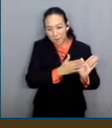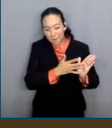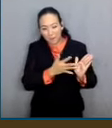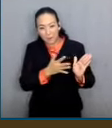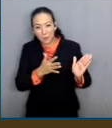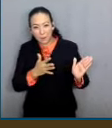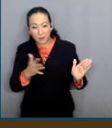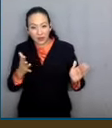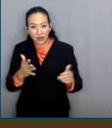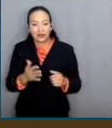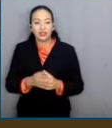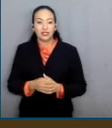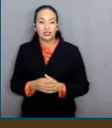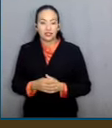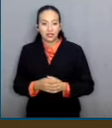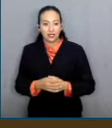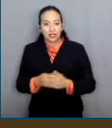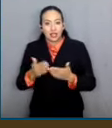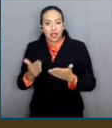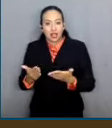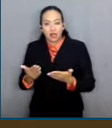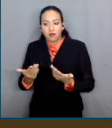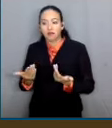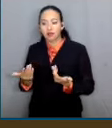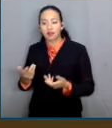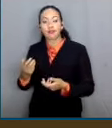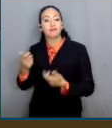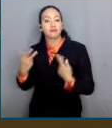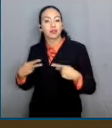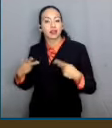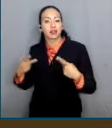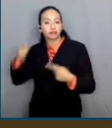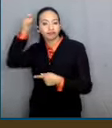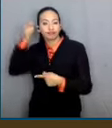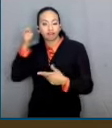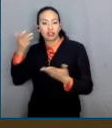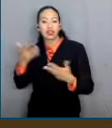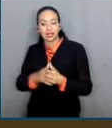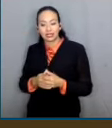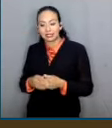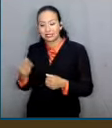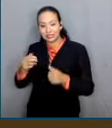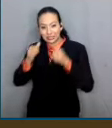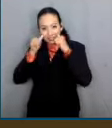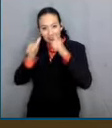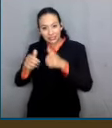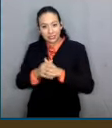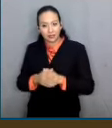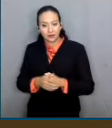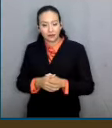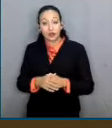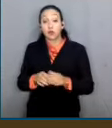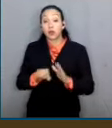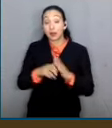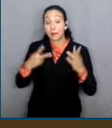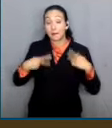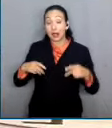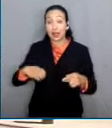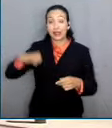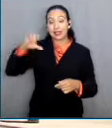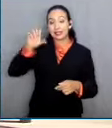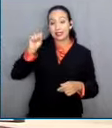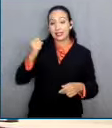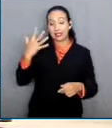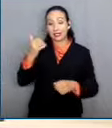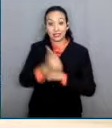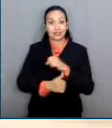este fondo semilla, pensemos en un fondo de semilla individual, lo invirtiera, seguramente al llegar a los 65 años el escenario sería totalmente distinto.